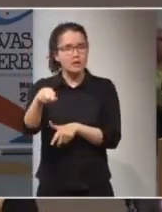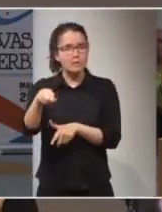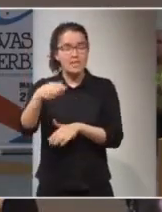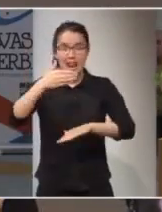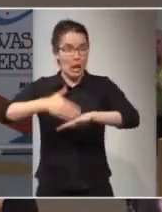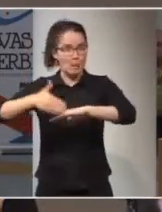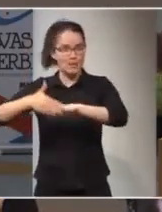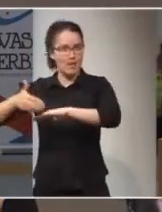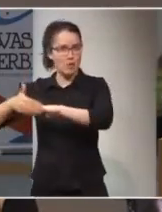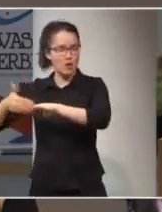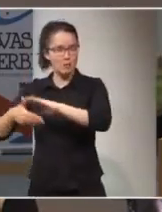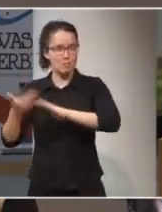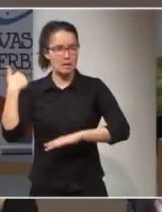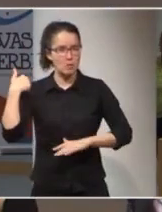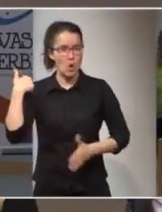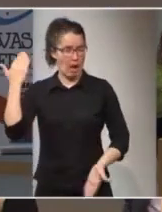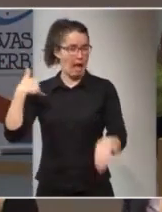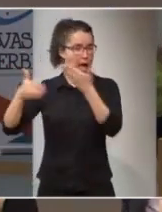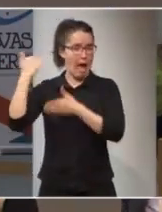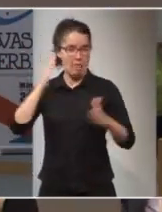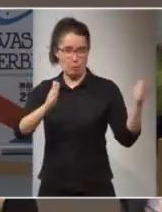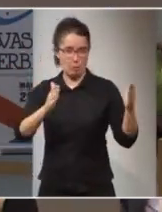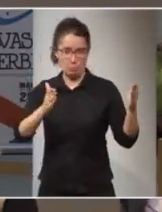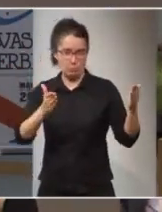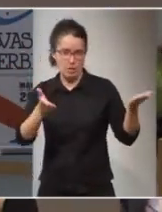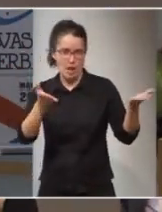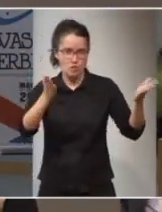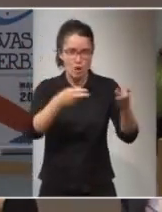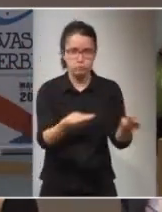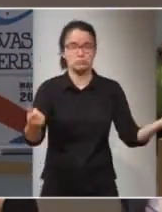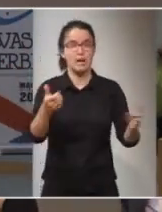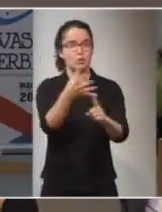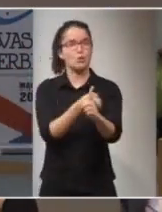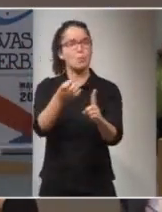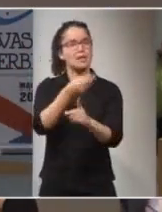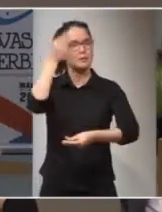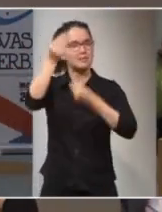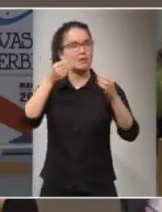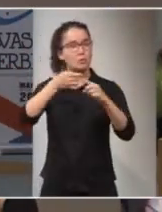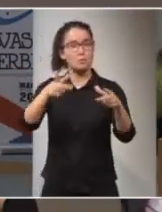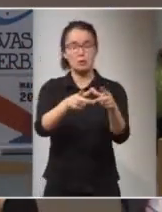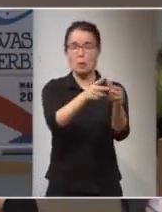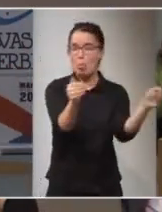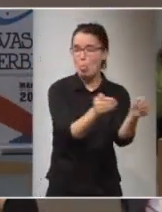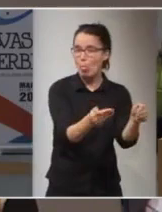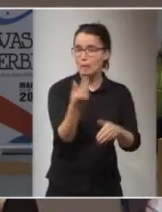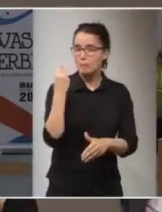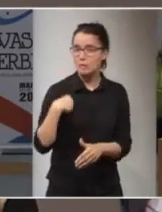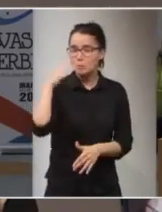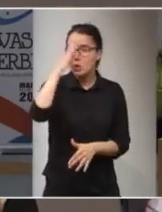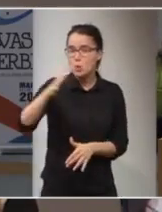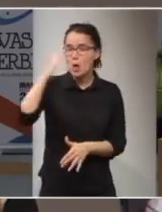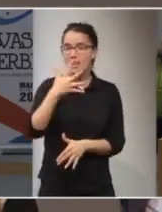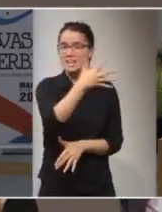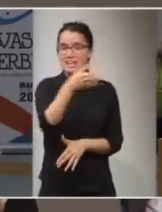las limitaciones que teníamos en algunos tiempos, donde las utopías se pensaban para sociedades más pequeñas, como la que imaginó hace